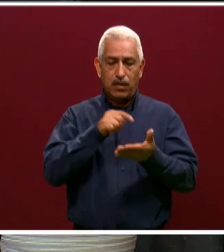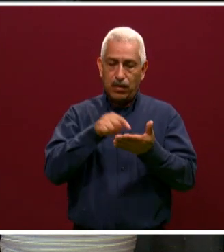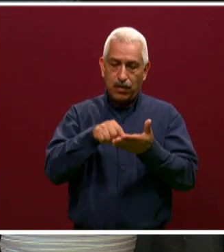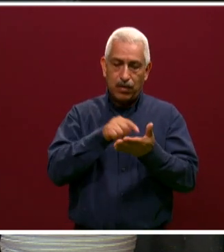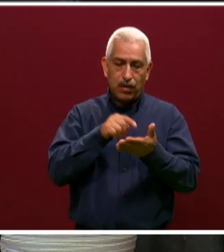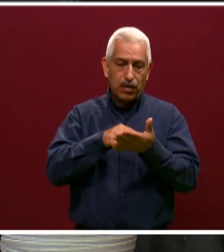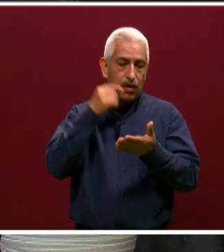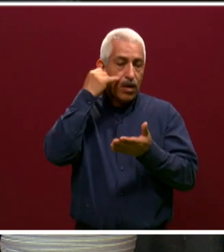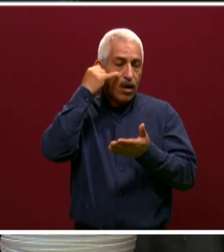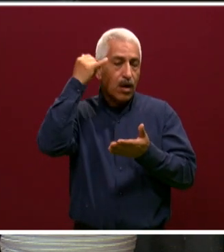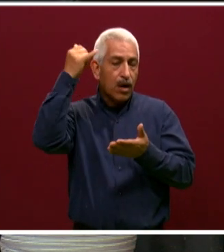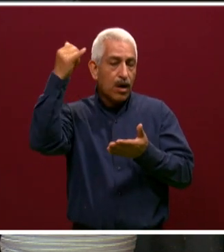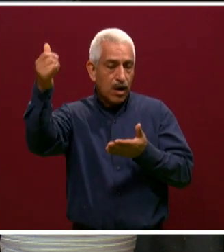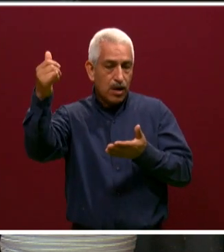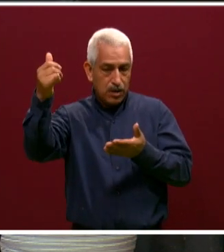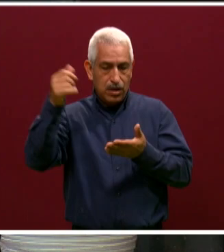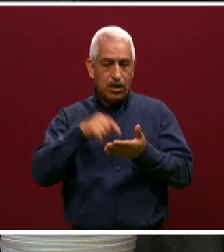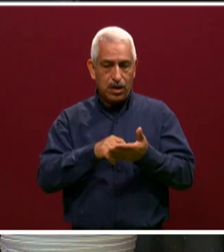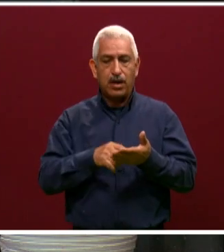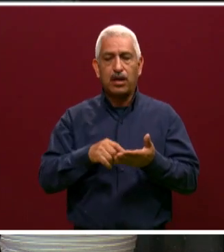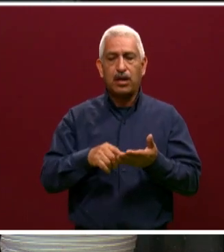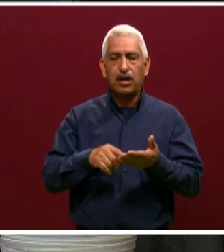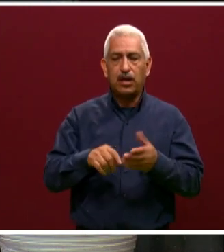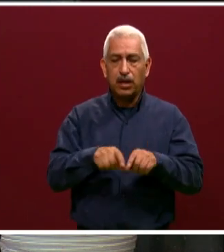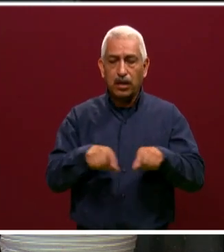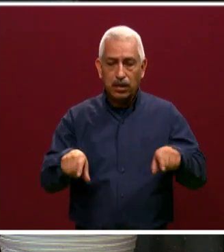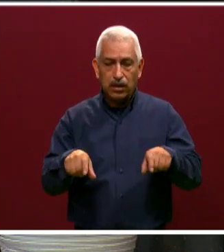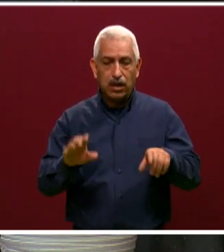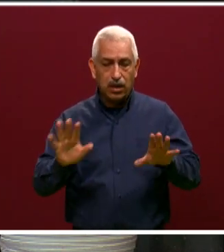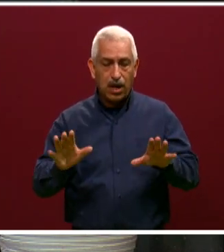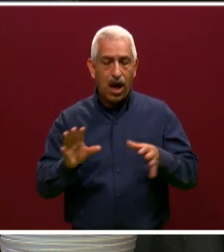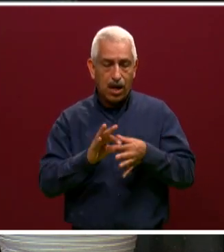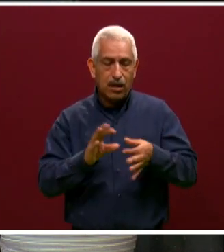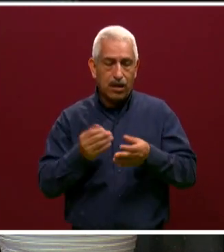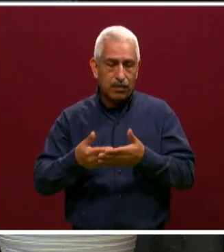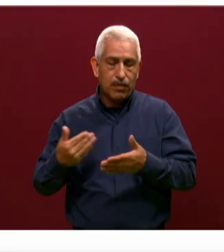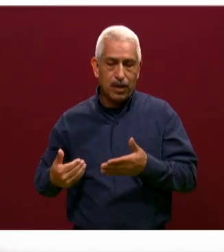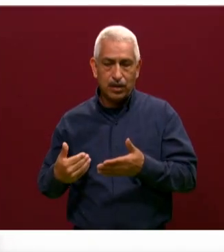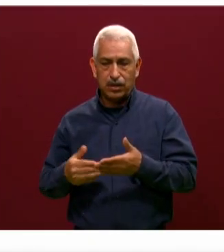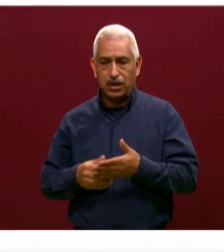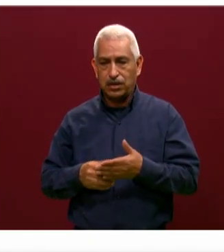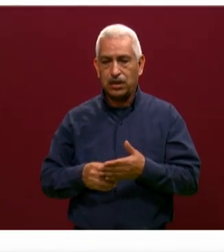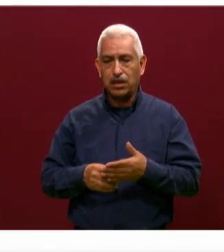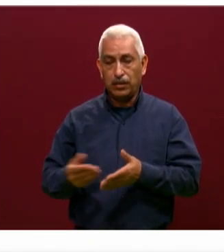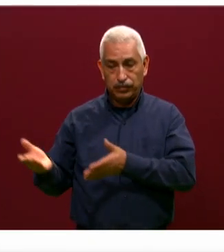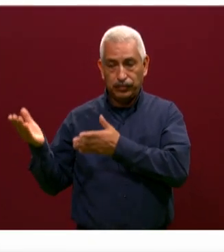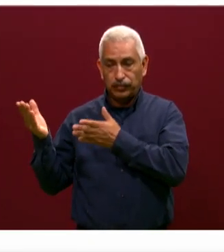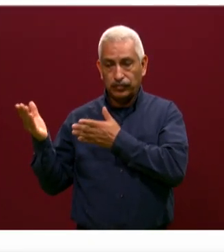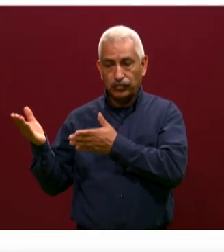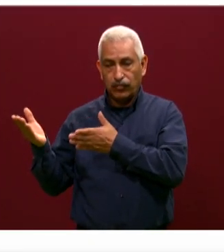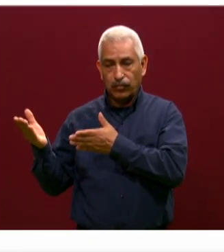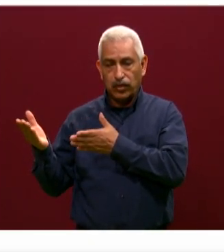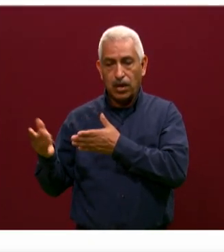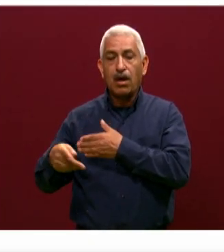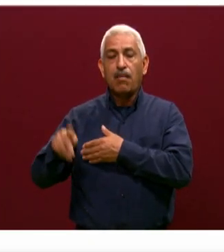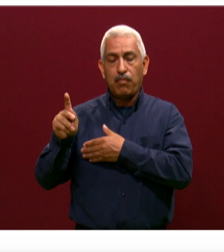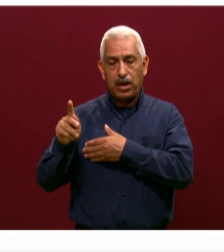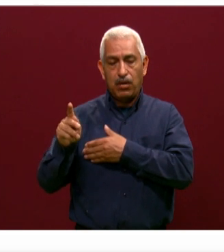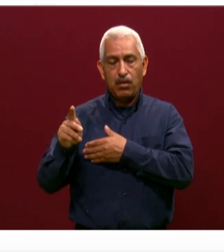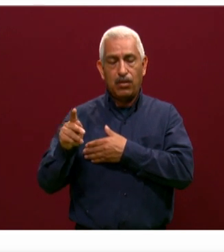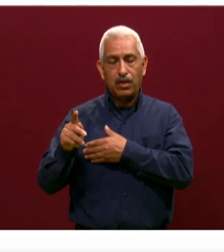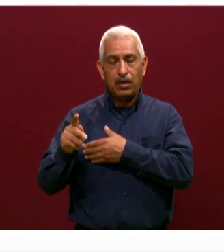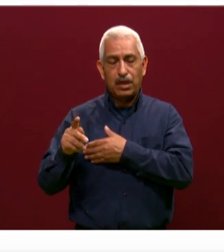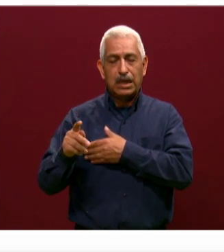222, 211, 77, 25, para aclarar las dudas. Y aún así tienen dudas, pueden asistir